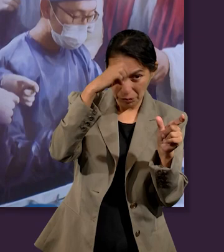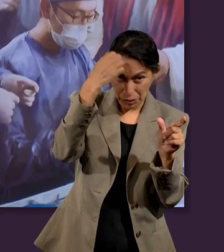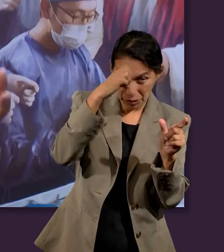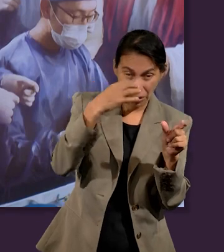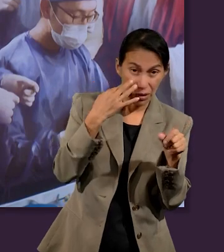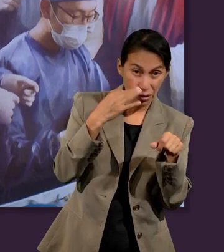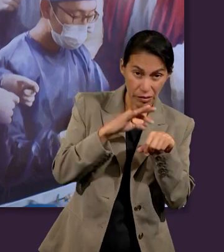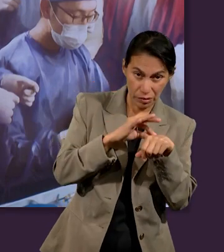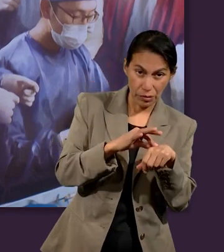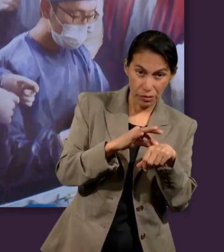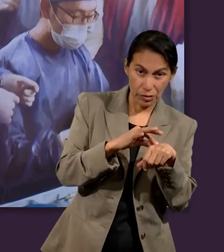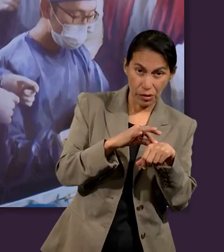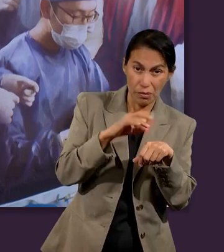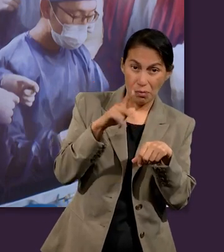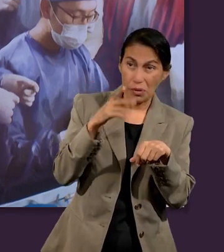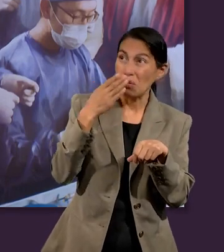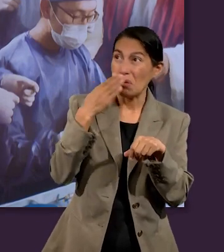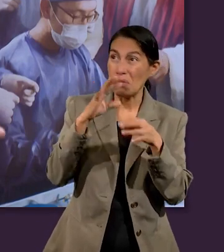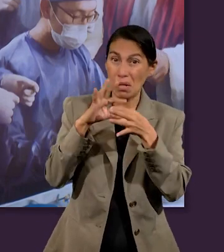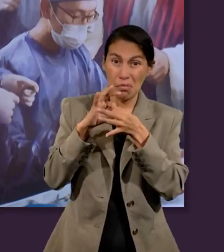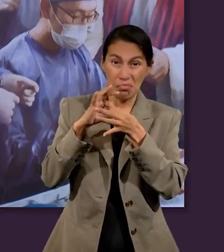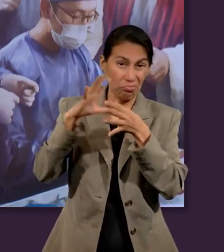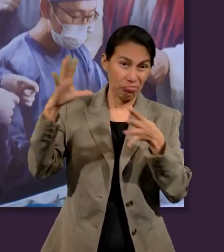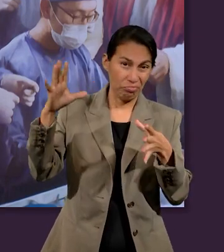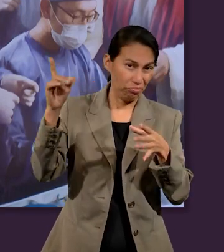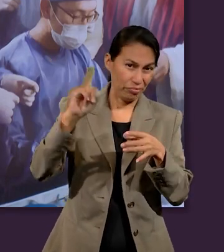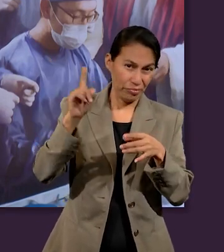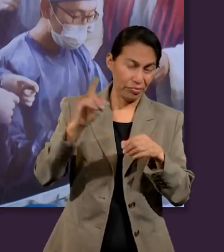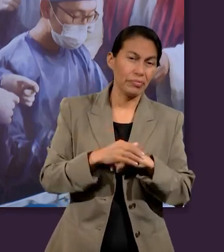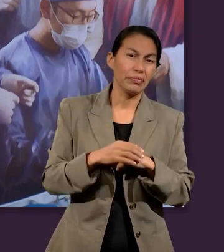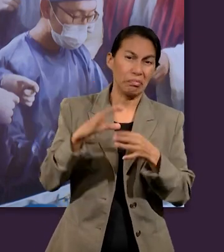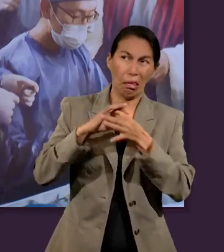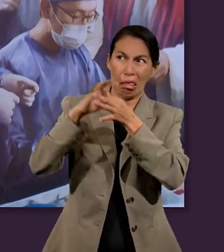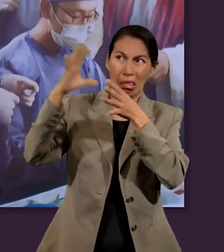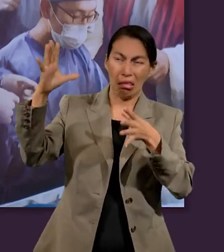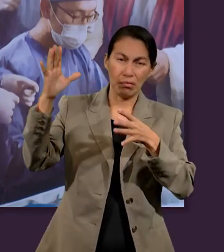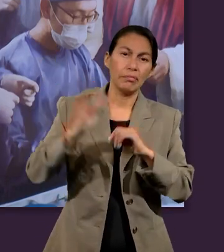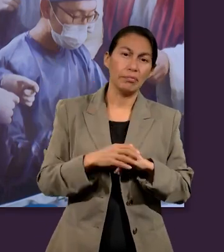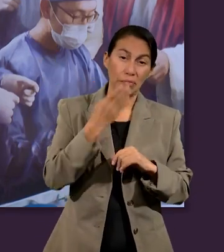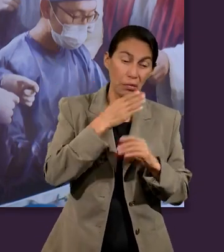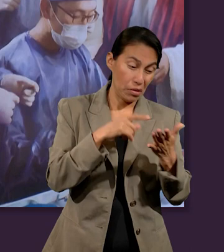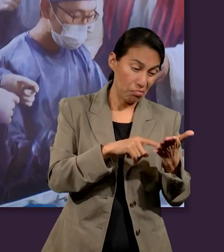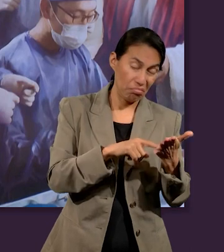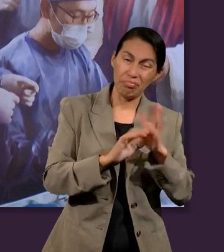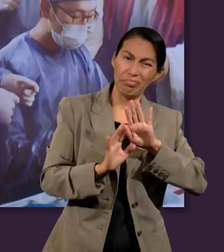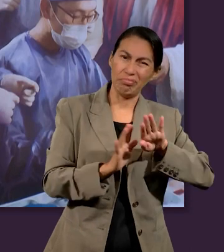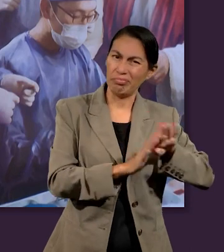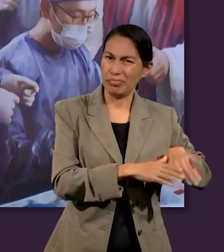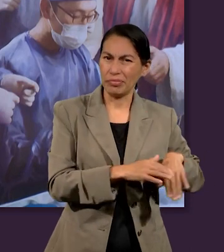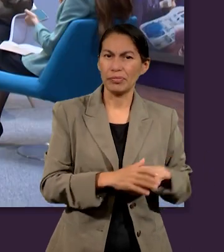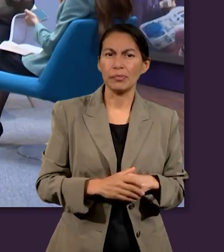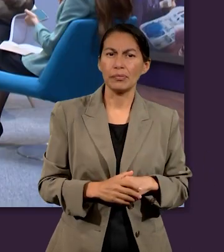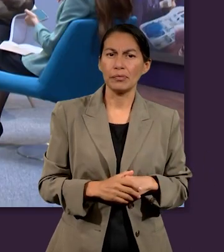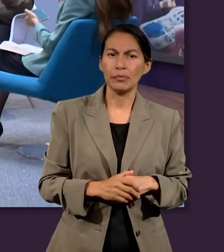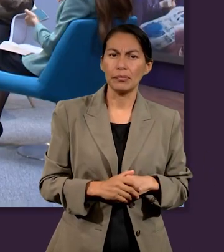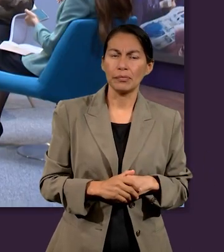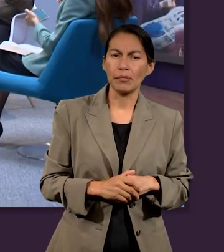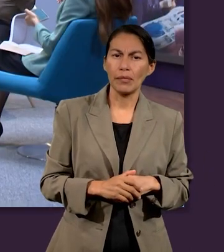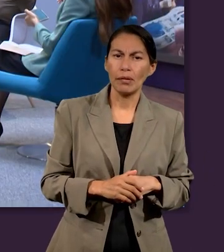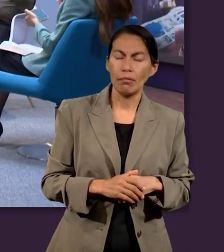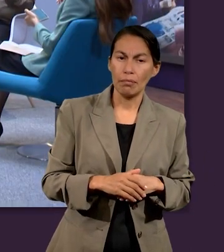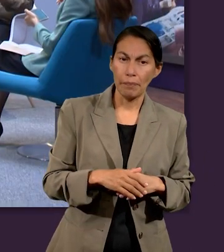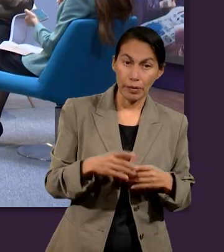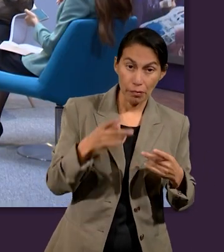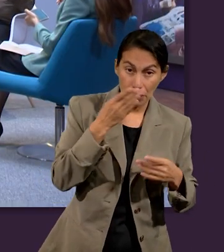los sentimientos y la experiencia religiosa. Y déjenme decir, la Biblia nos dice también que lo